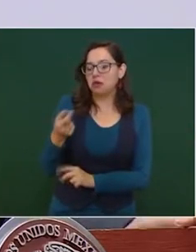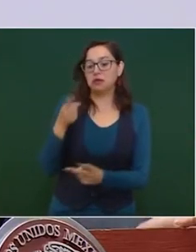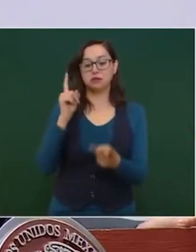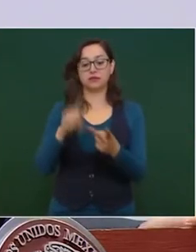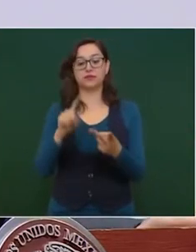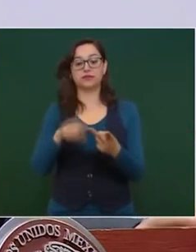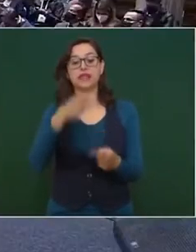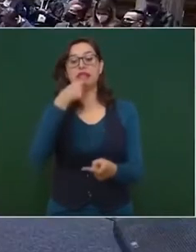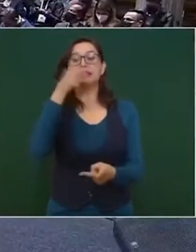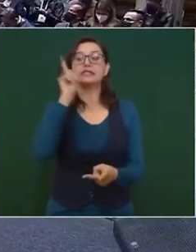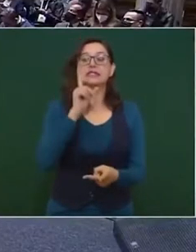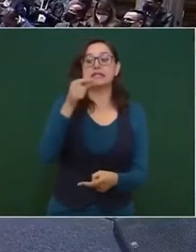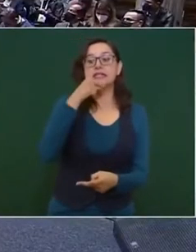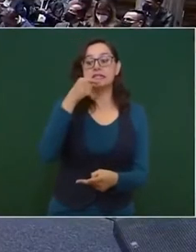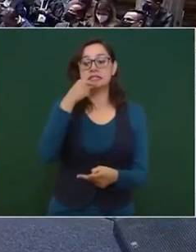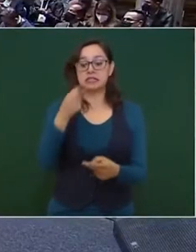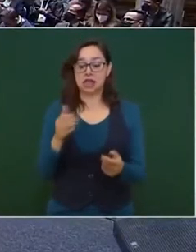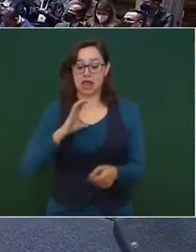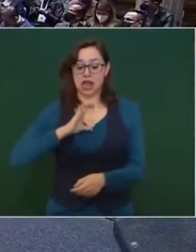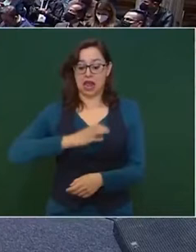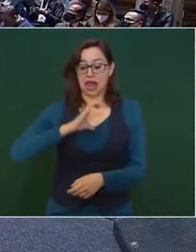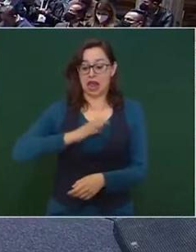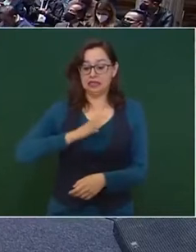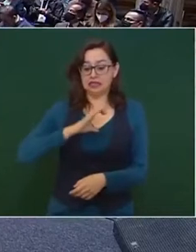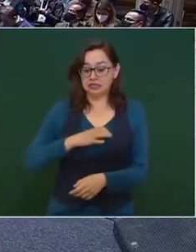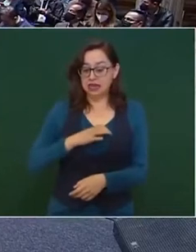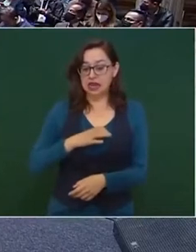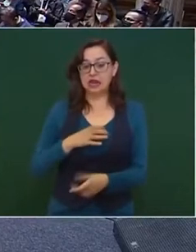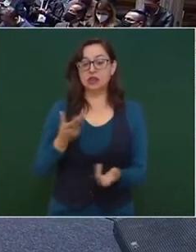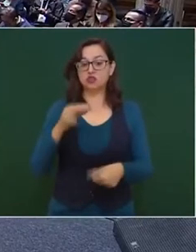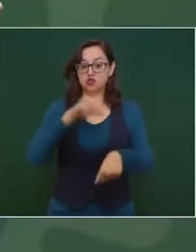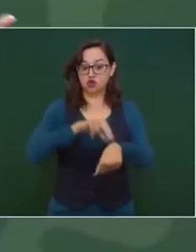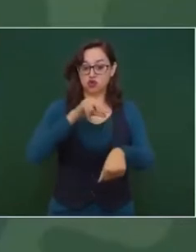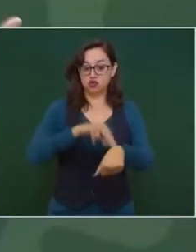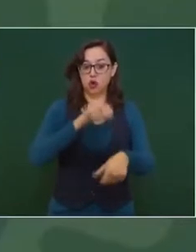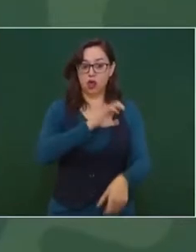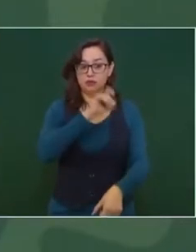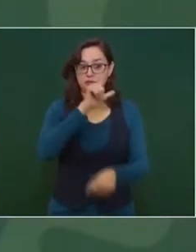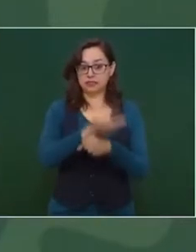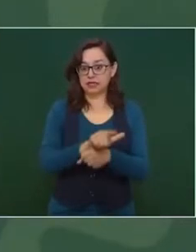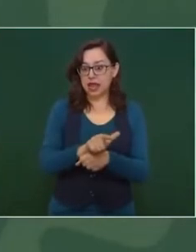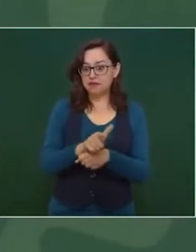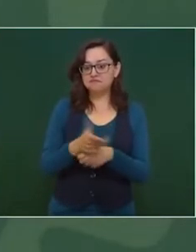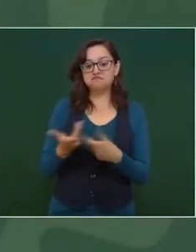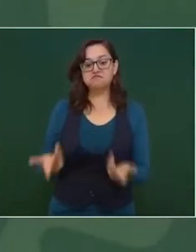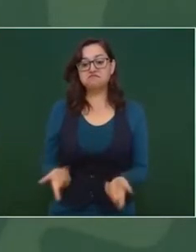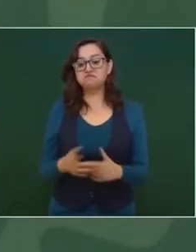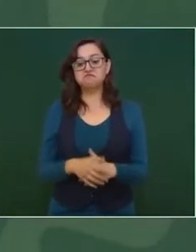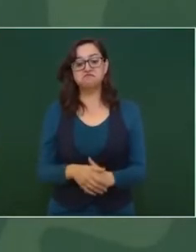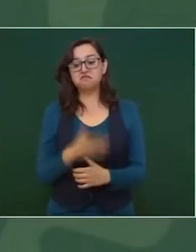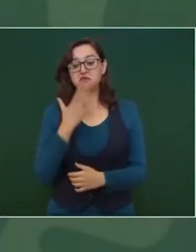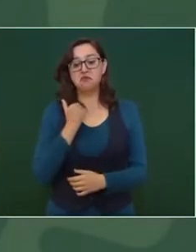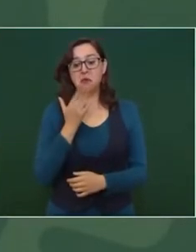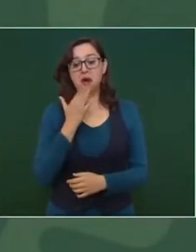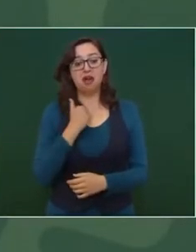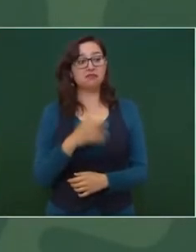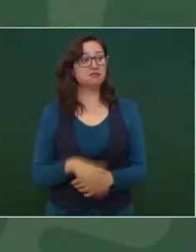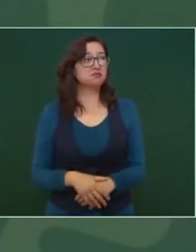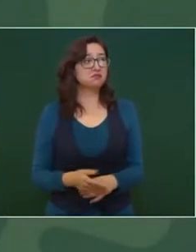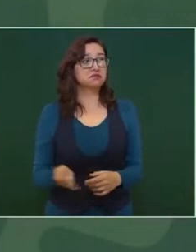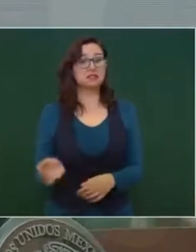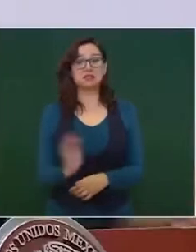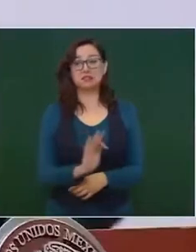tratamiento de niñas niños con cáncer tenemos menos de una de dos decenas de especialistas